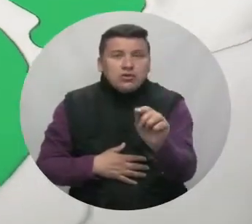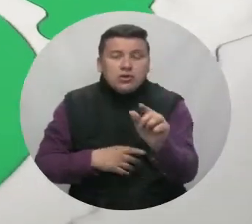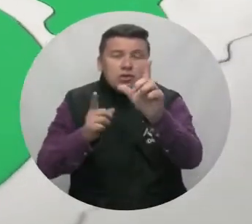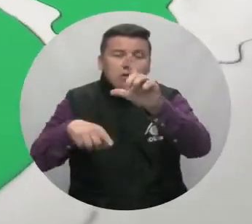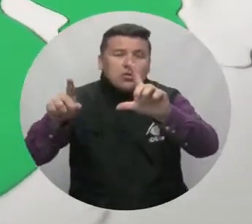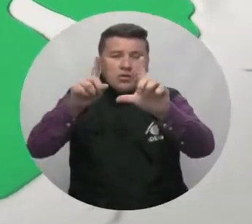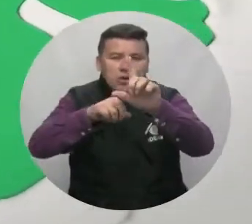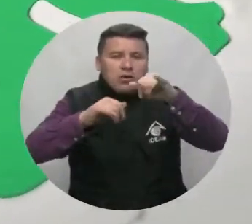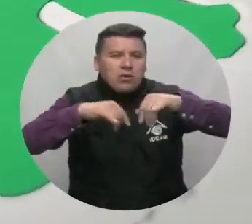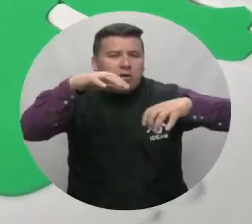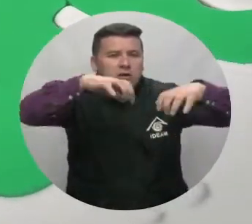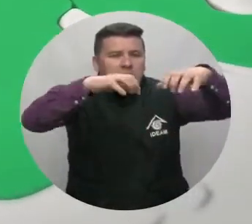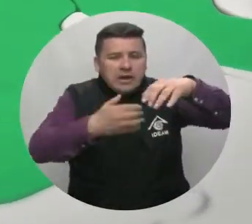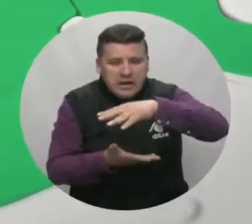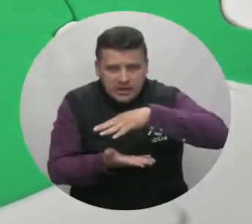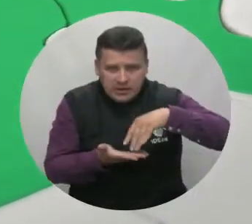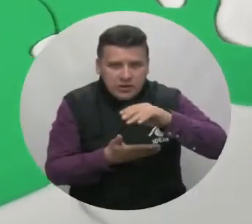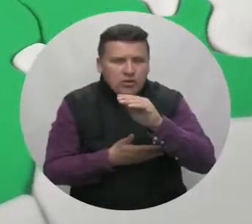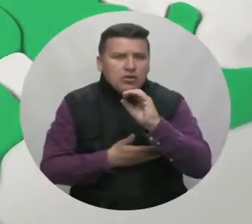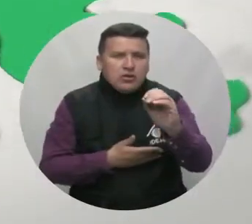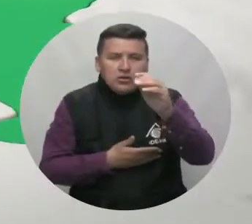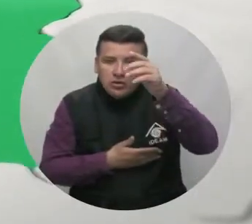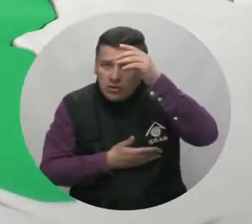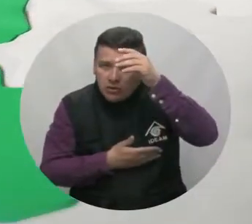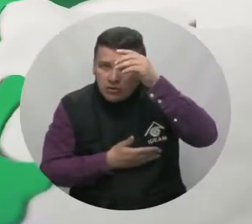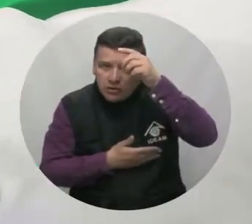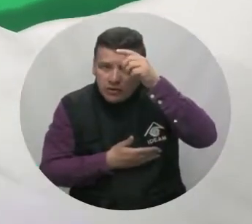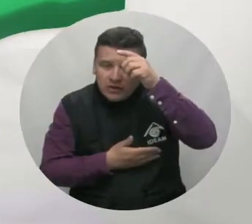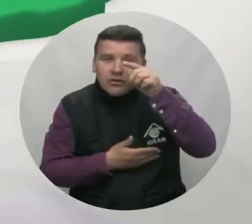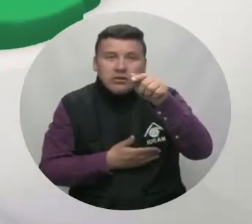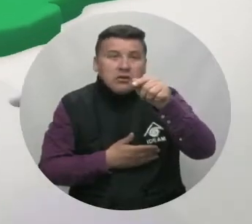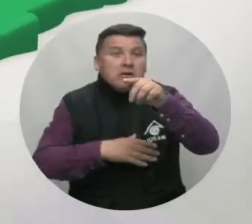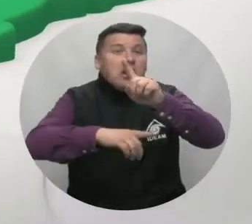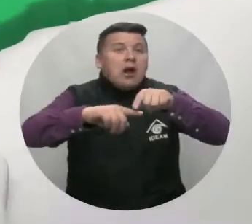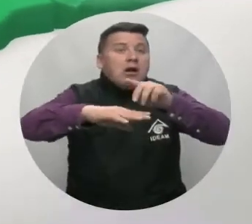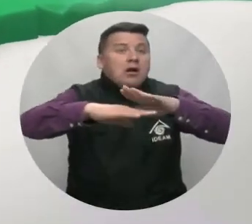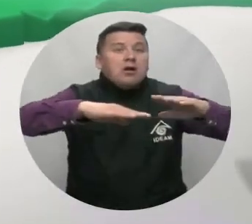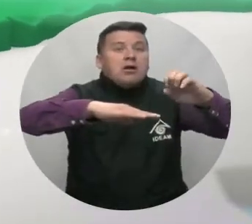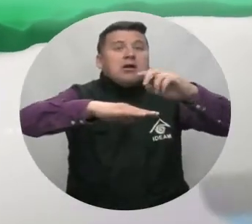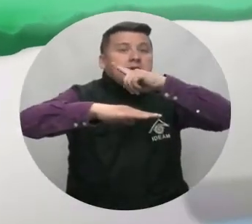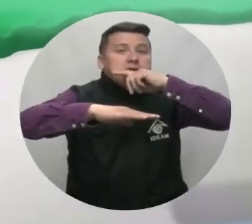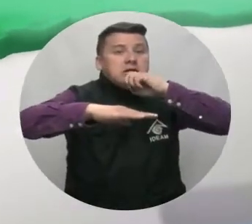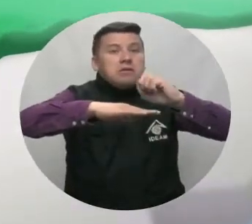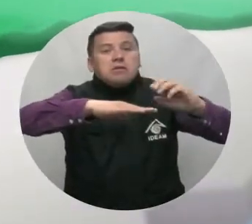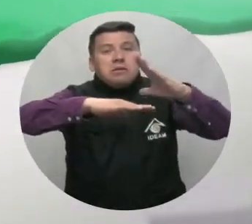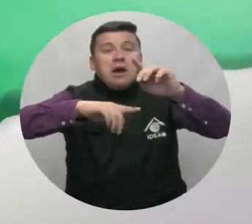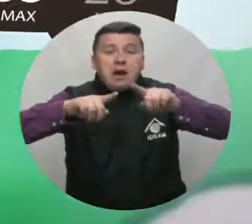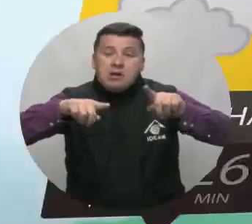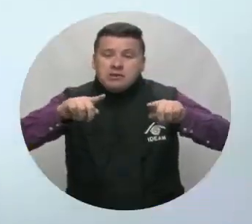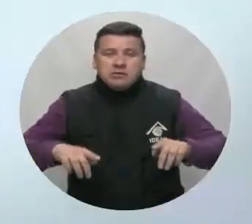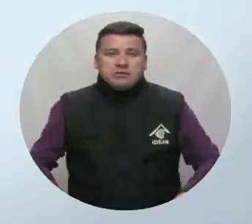Guajira y llovizna sobre el Atlántico y el occidente de Córdoba, con tiempo seco para los demás departamentos.